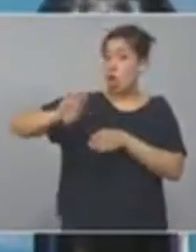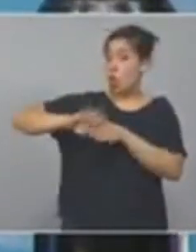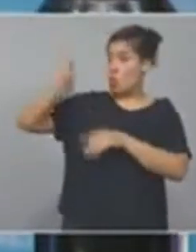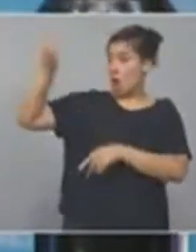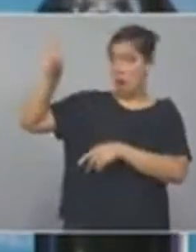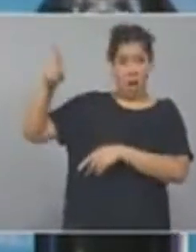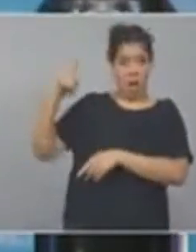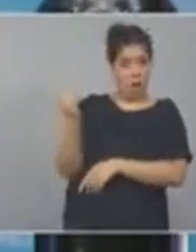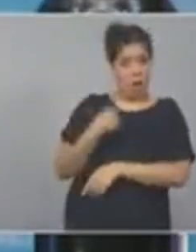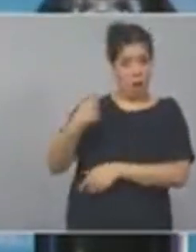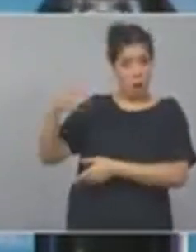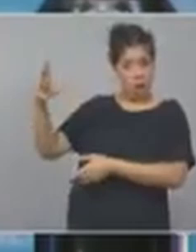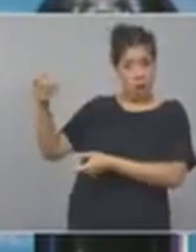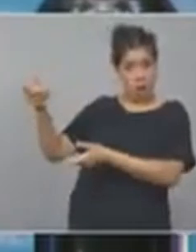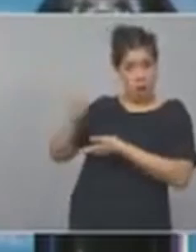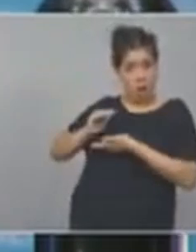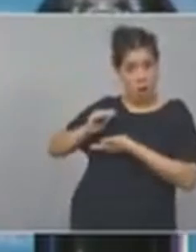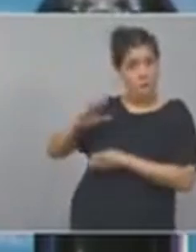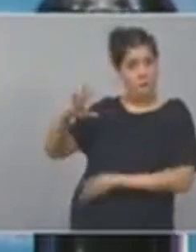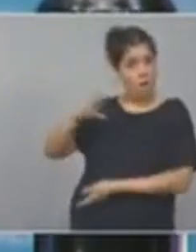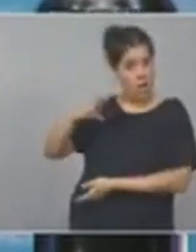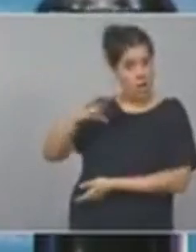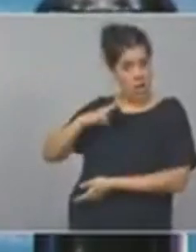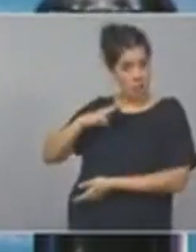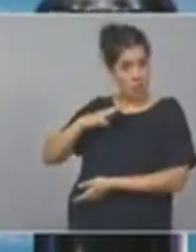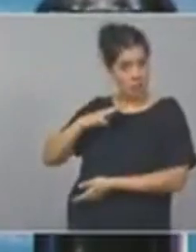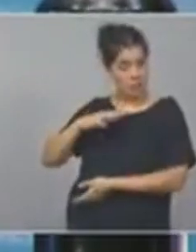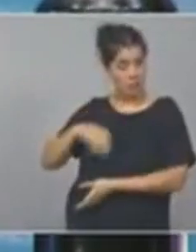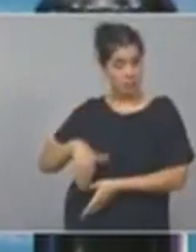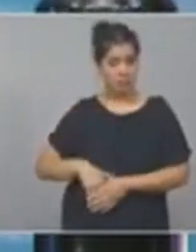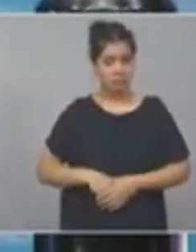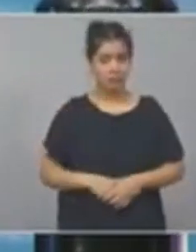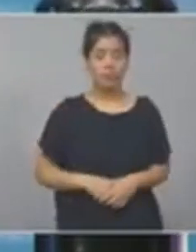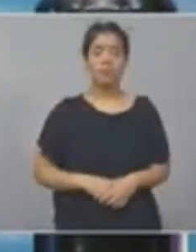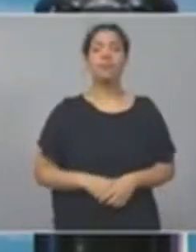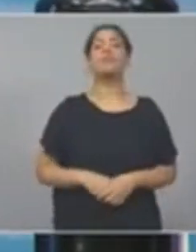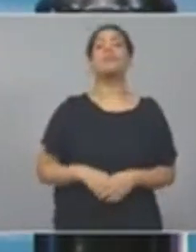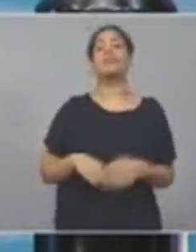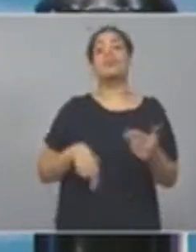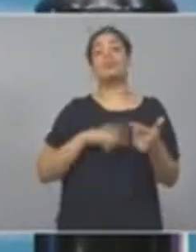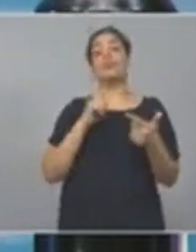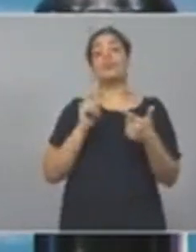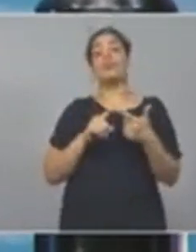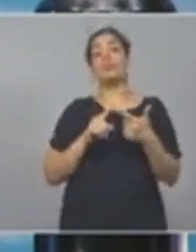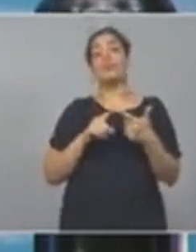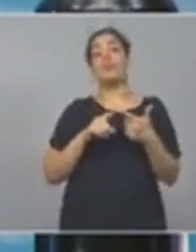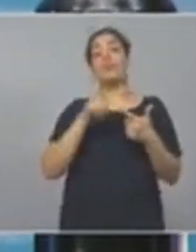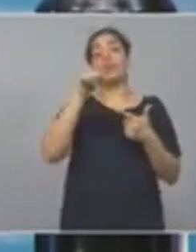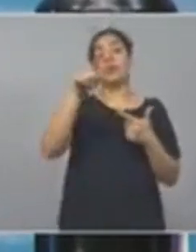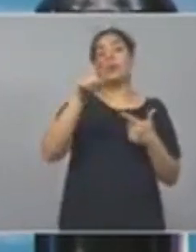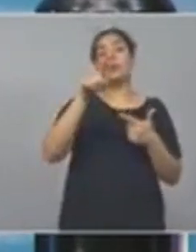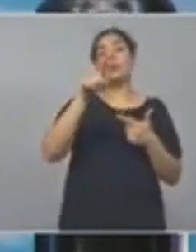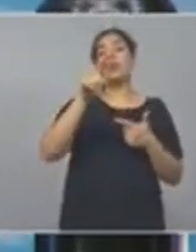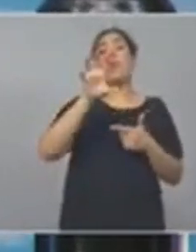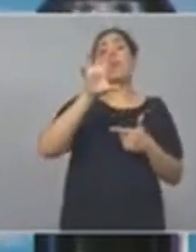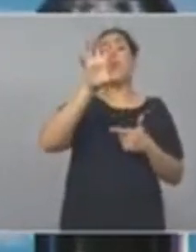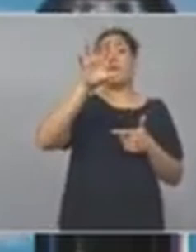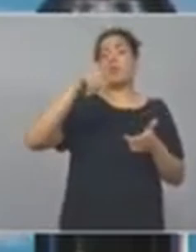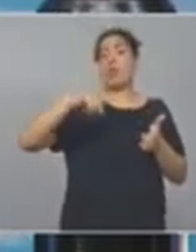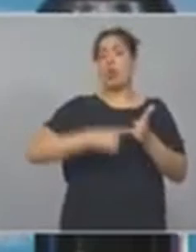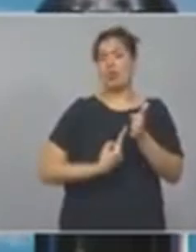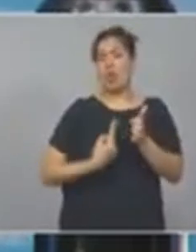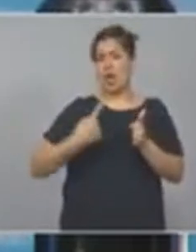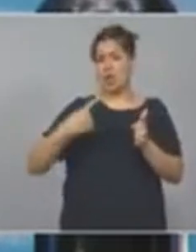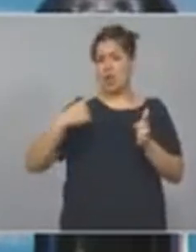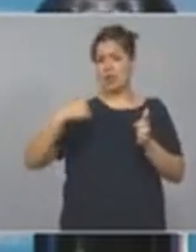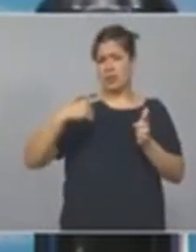casi medio millón de millones de pesos. El fondo del conurbano bonaerense, que fue parte también